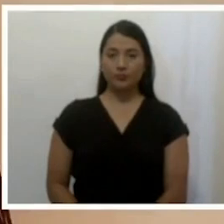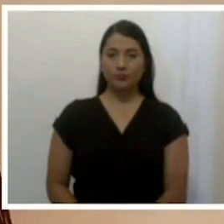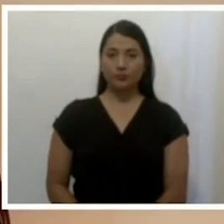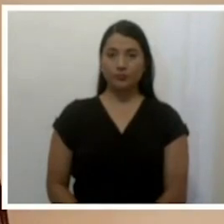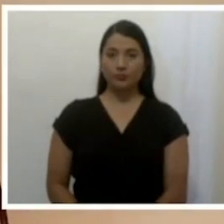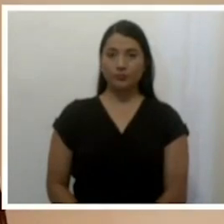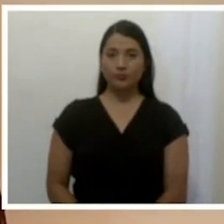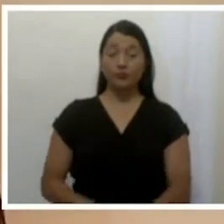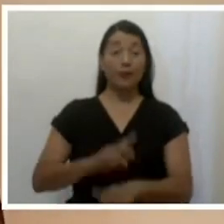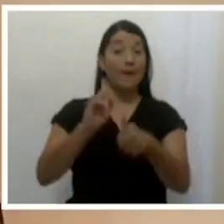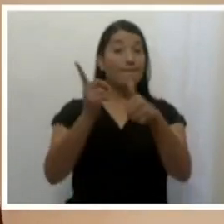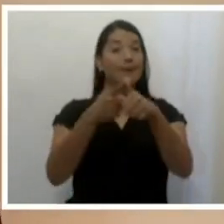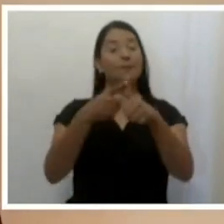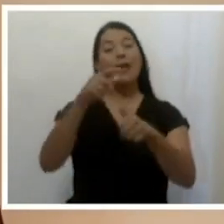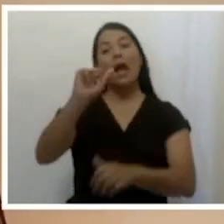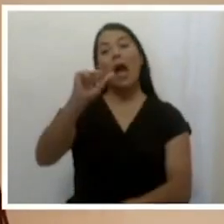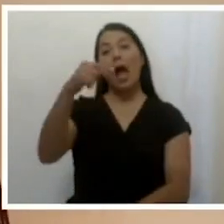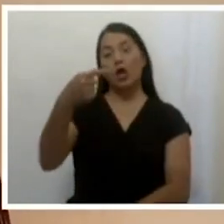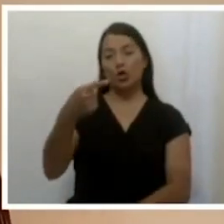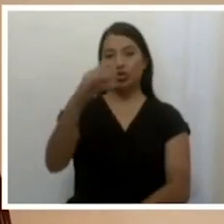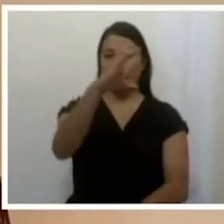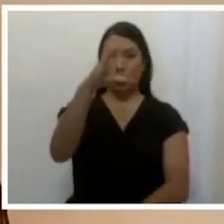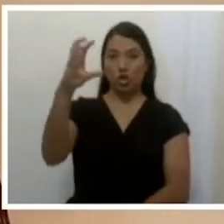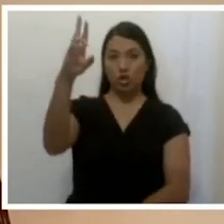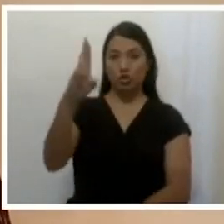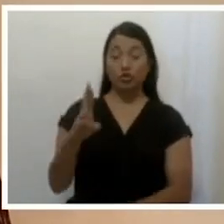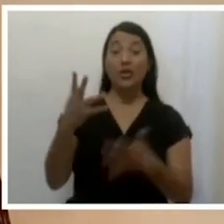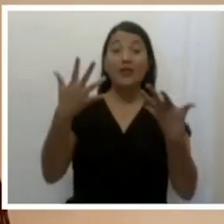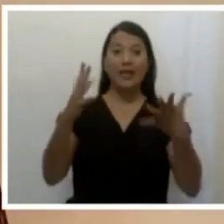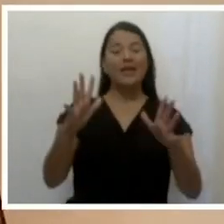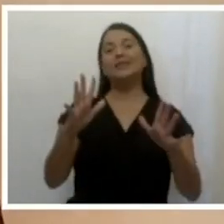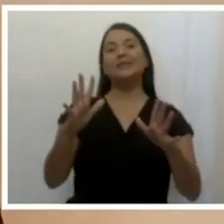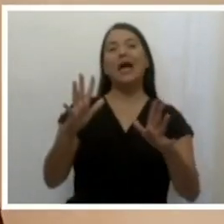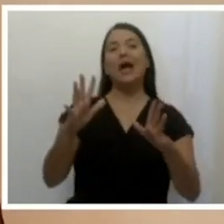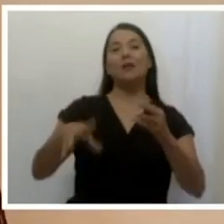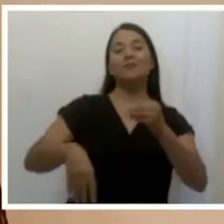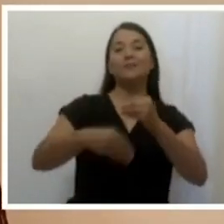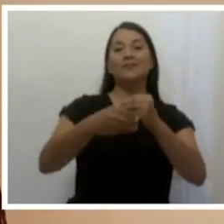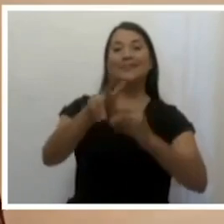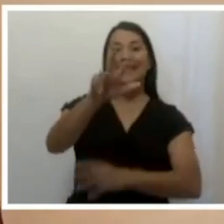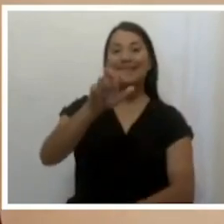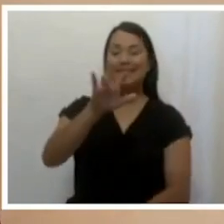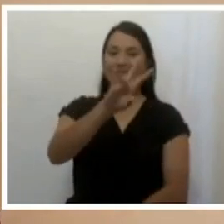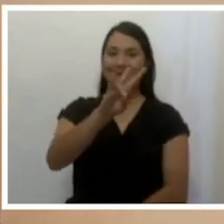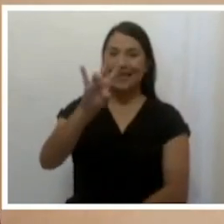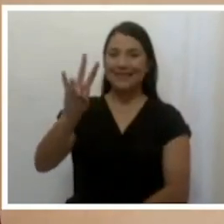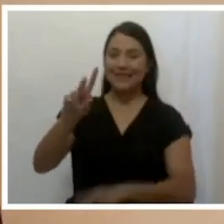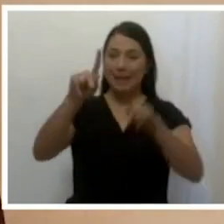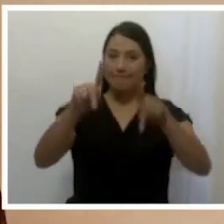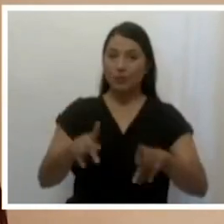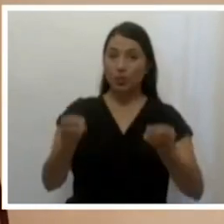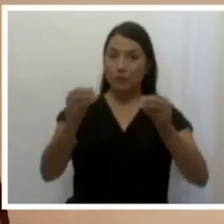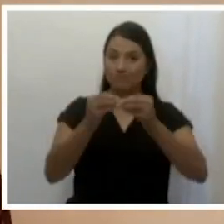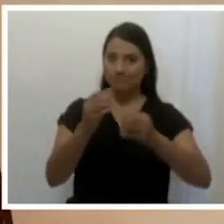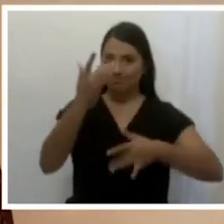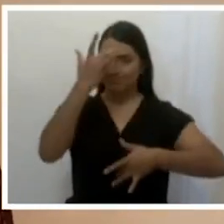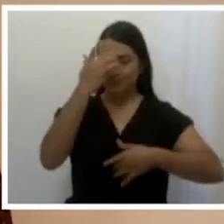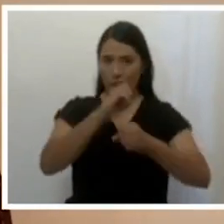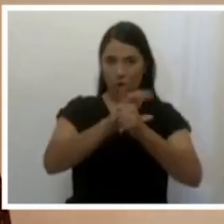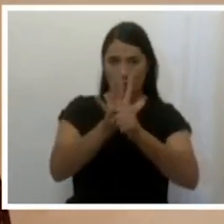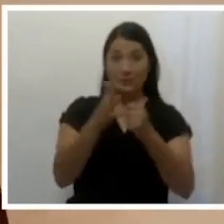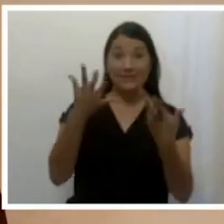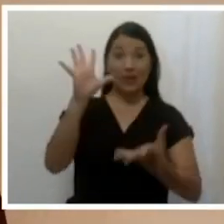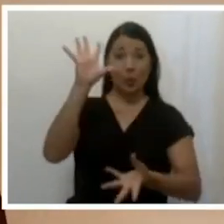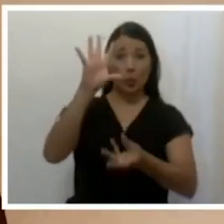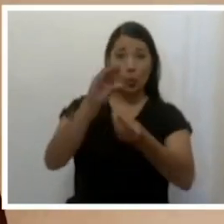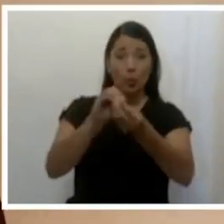Al 1 de agosto, el país registra 367 casos nuevos por COVID-19, para un total de